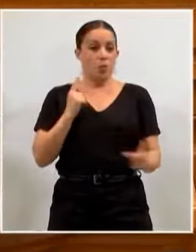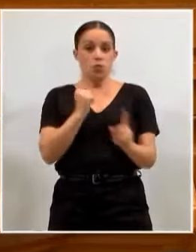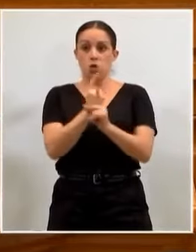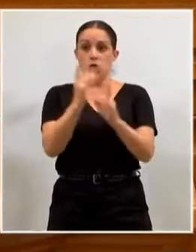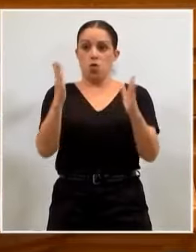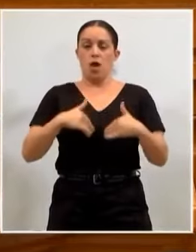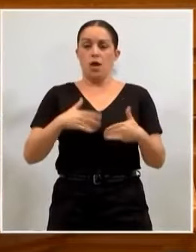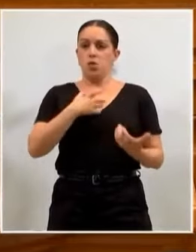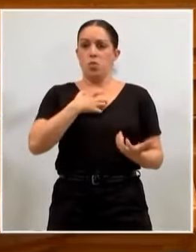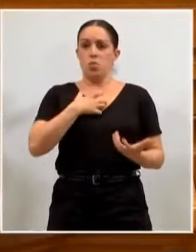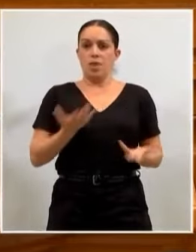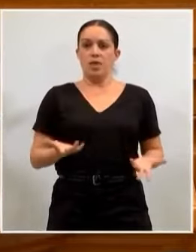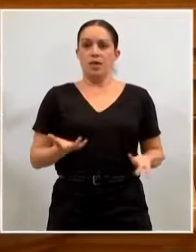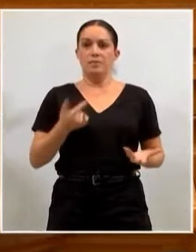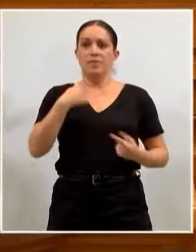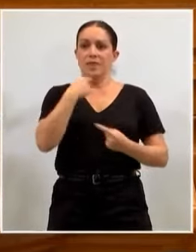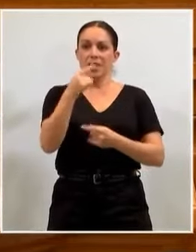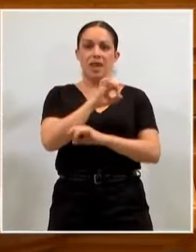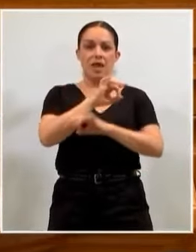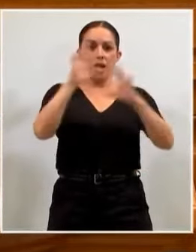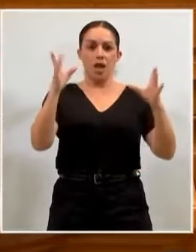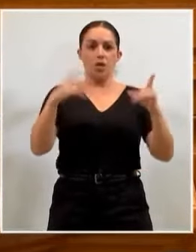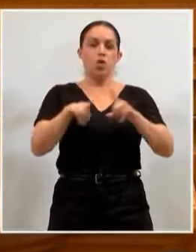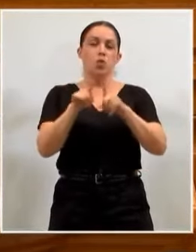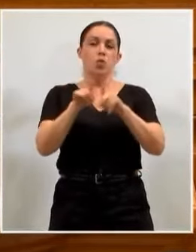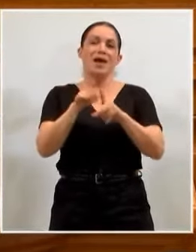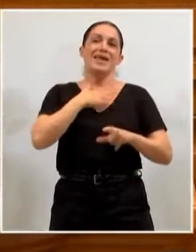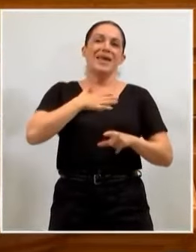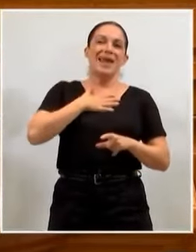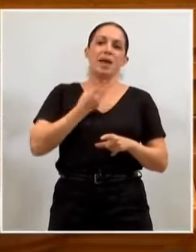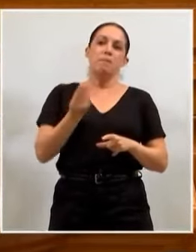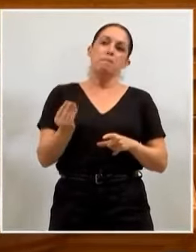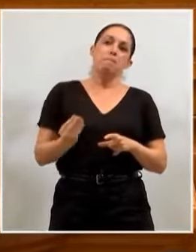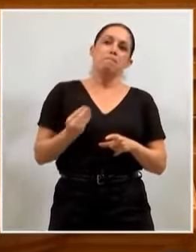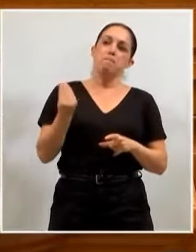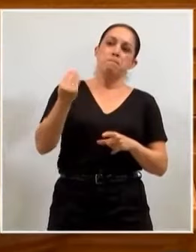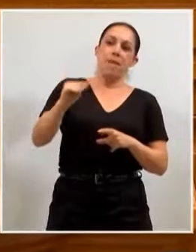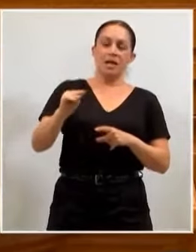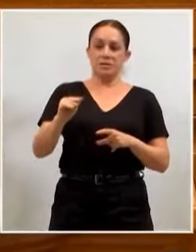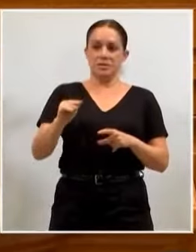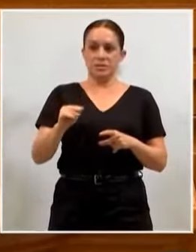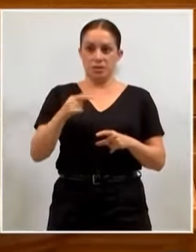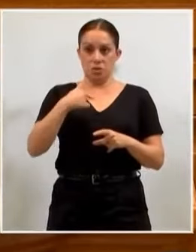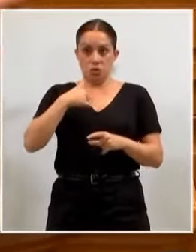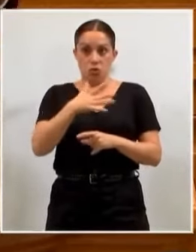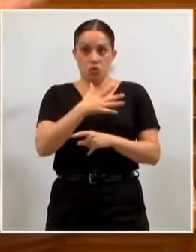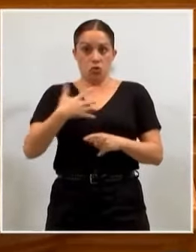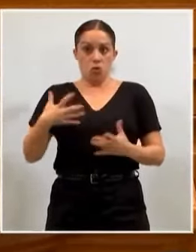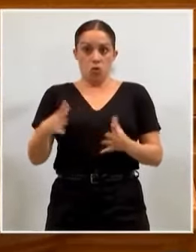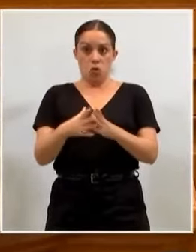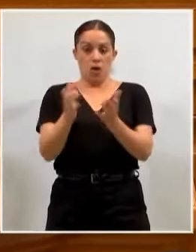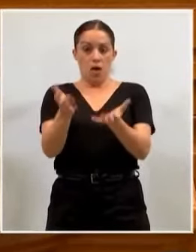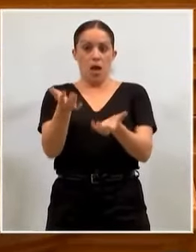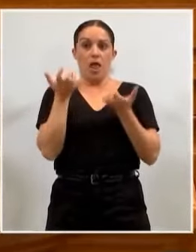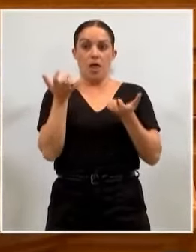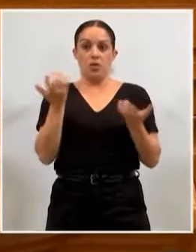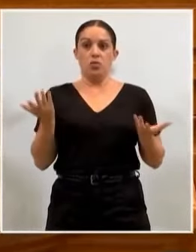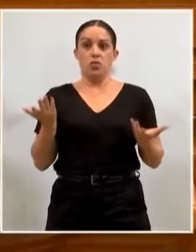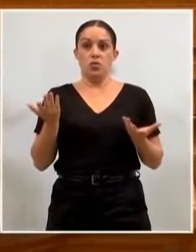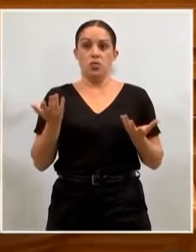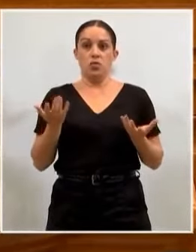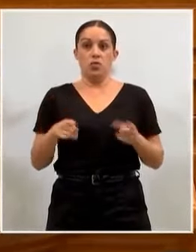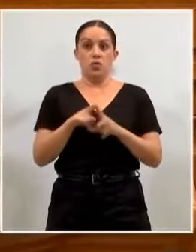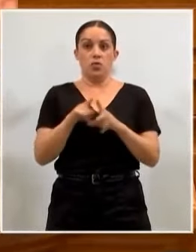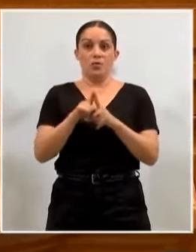Y lo dicen muy claro, no es que quieran más que tienen hoy, que solo vamos a salir ganando todos. Y esto es de libro. Llevamos diez años sin revisar la financiación